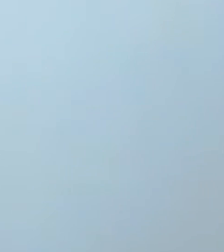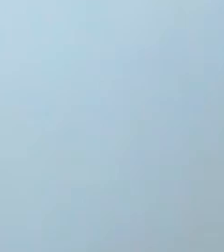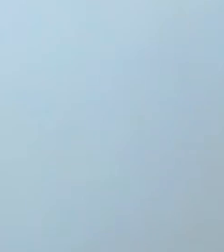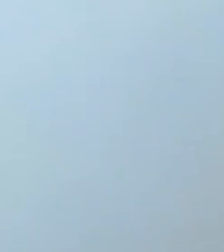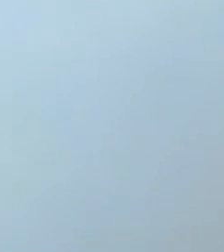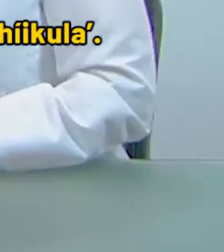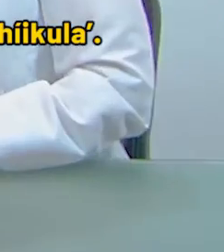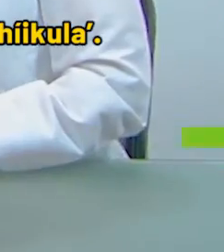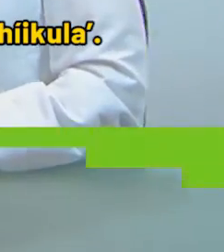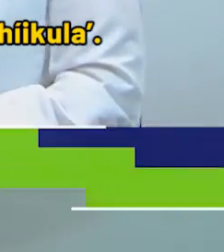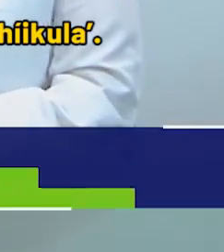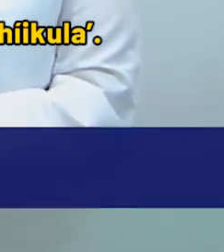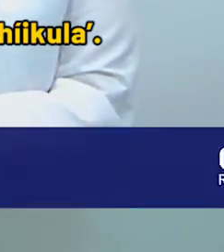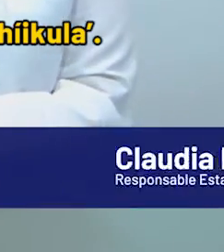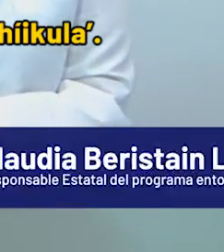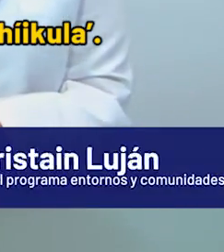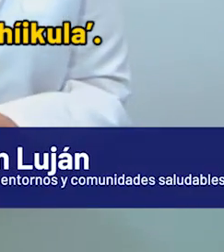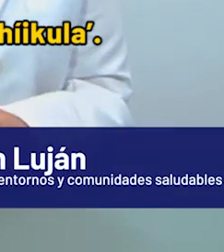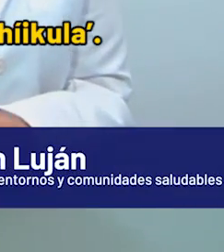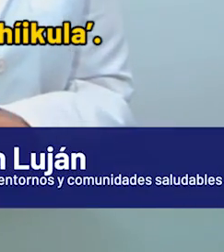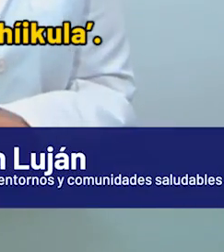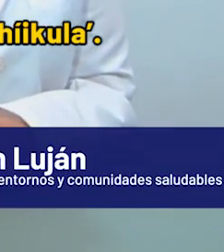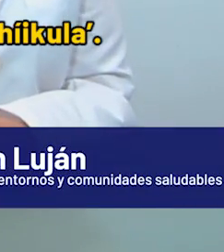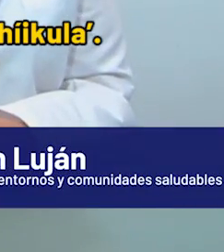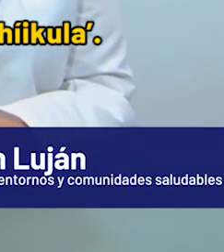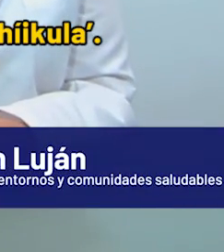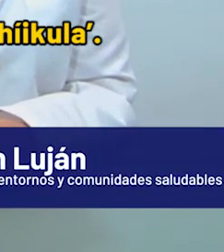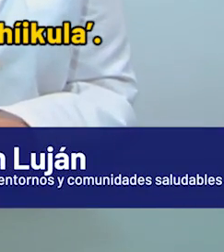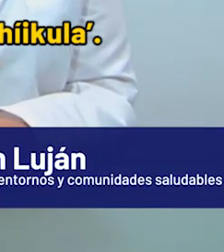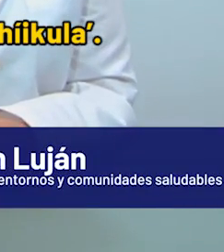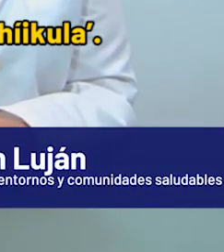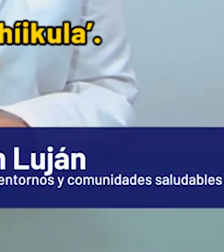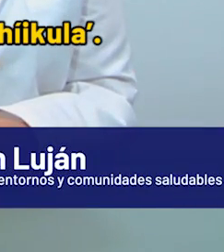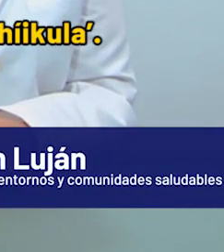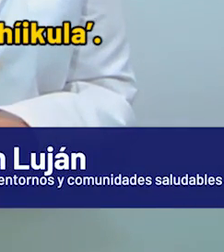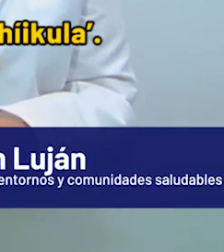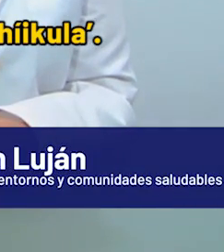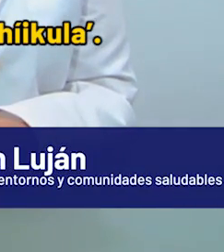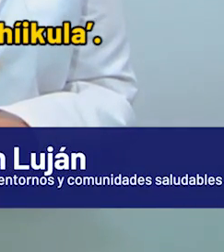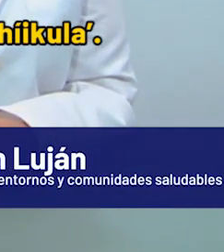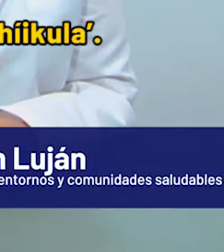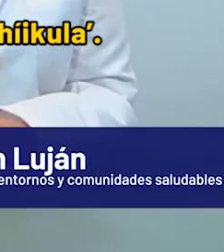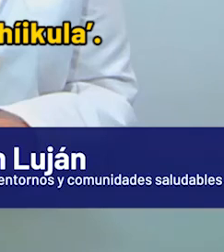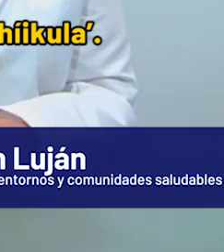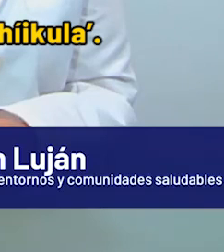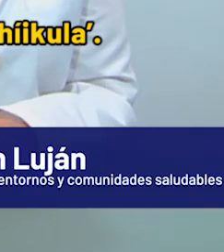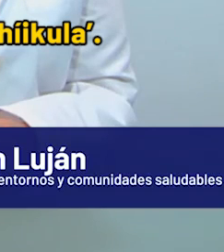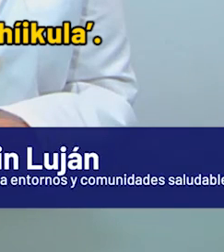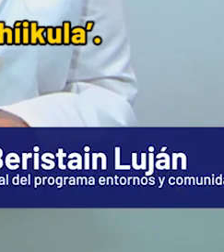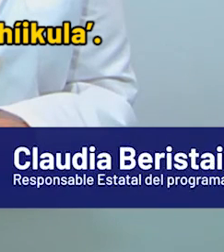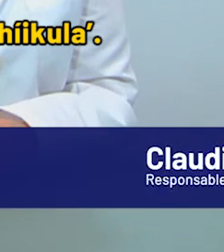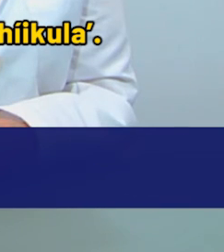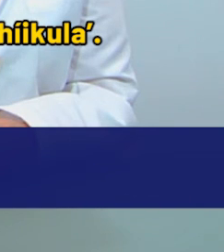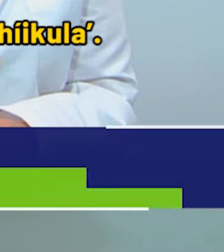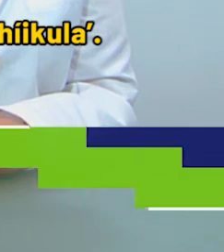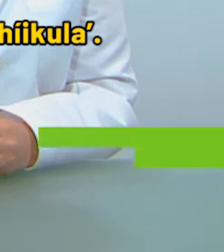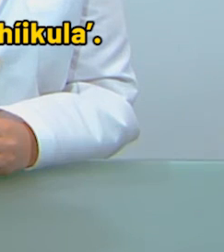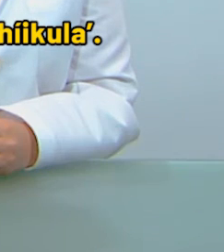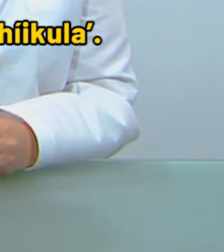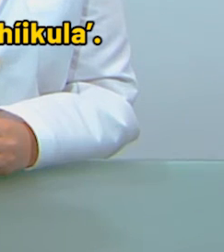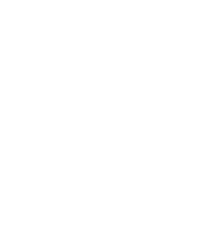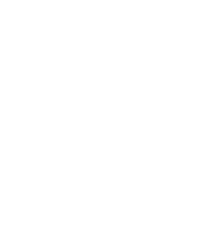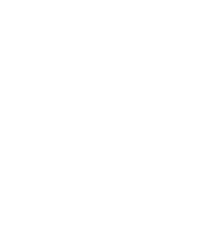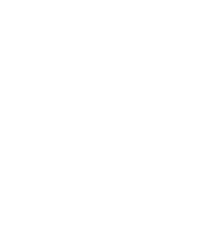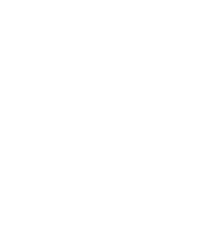el reporte del día de hoy, doctor. Muchas gracias, doctora. Estaremos actualizando esta información todos los días por este mismo medio. Muchas gracias.